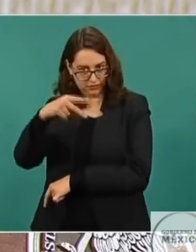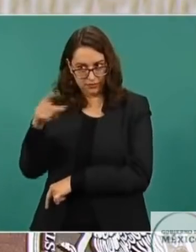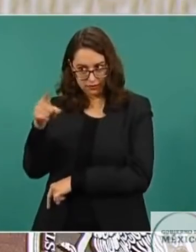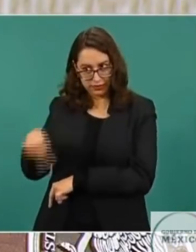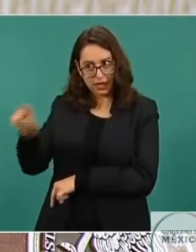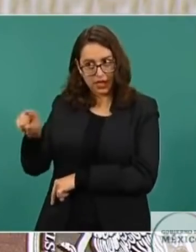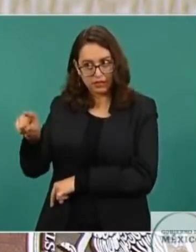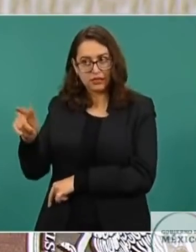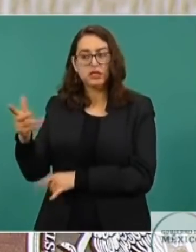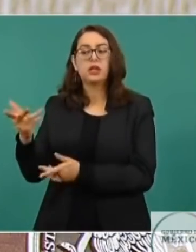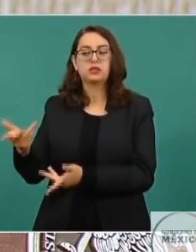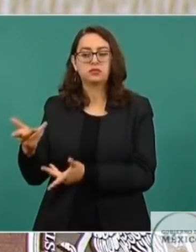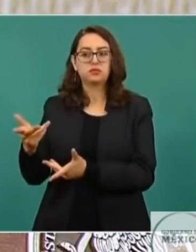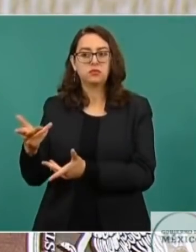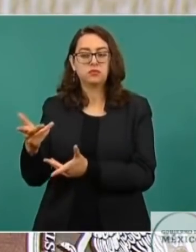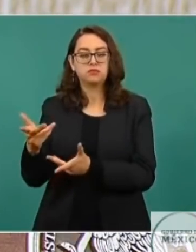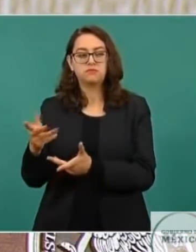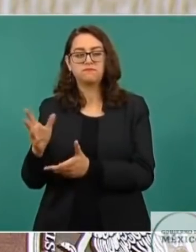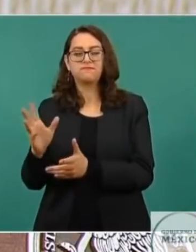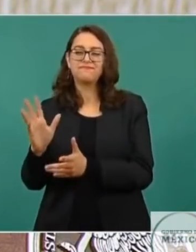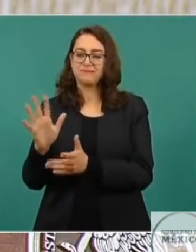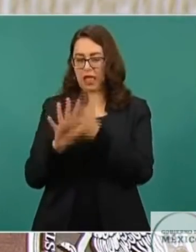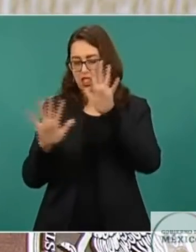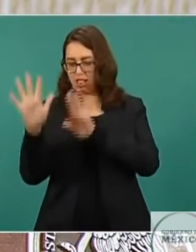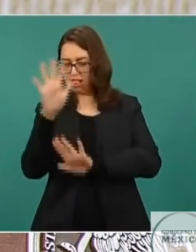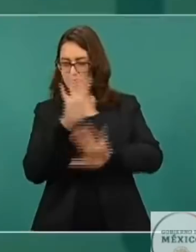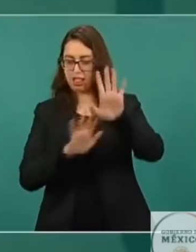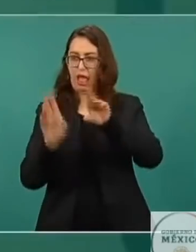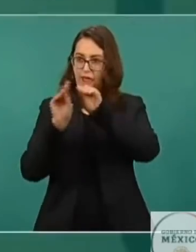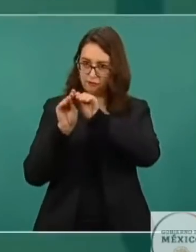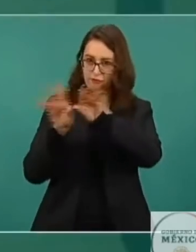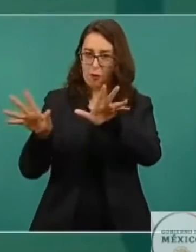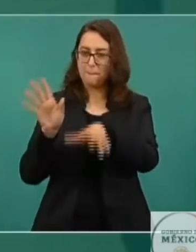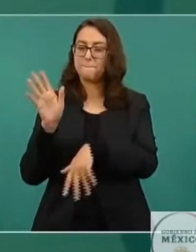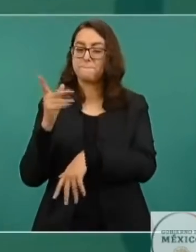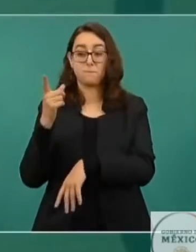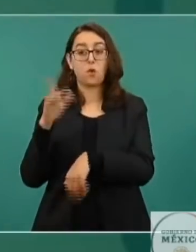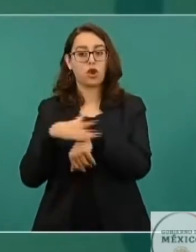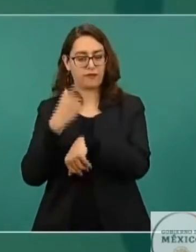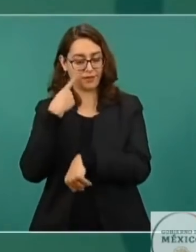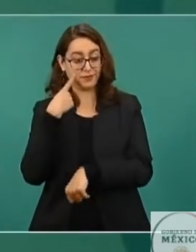Porque dijo también, no sé si en esa ocasión, antes o después,